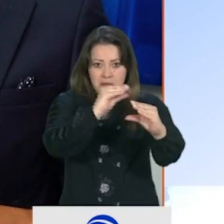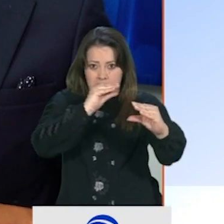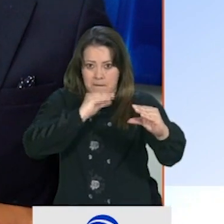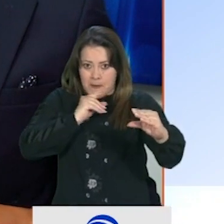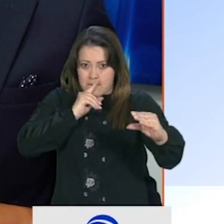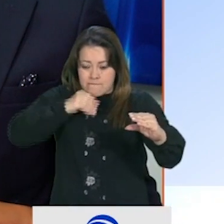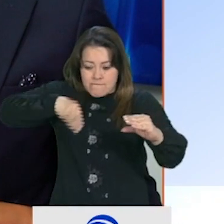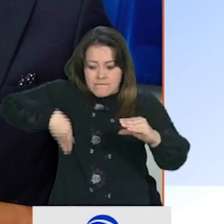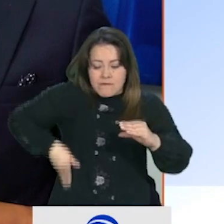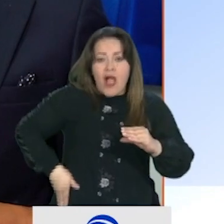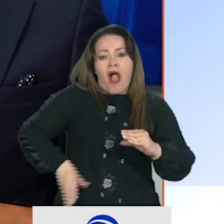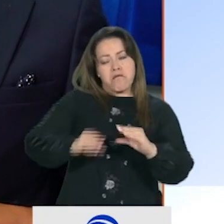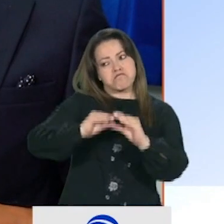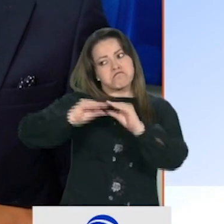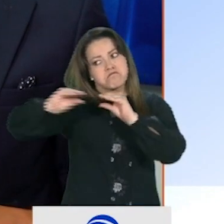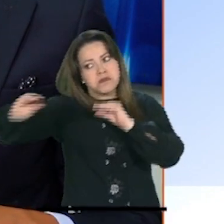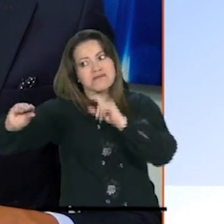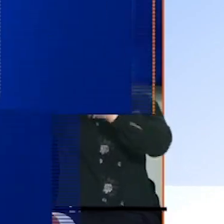conoció durante la audiencia?